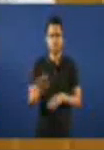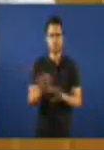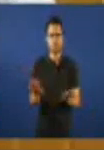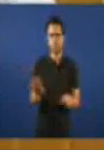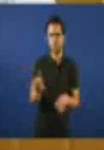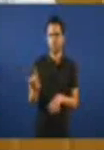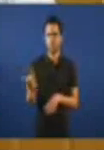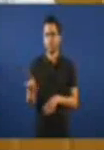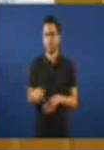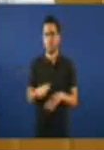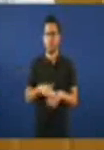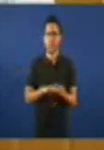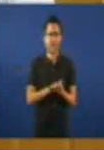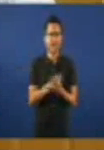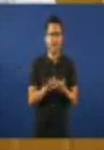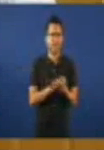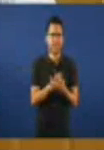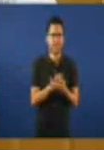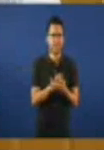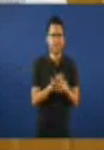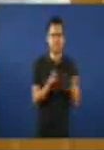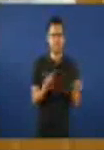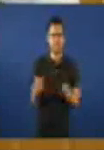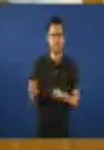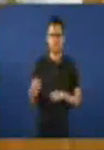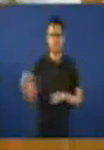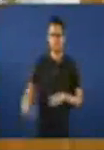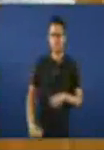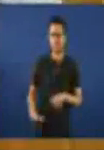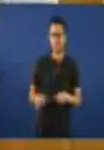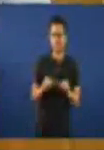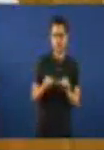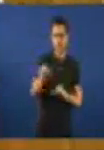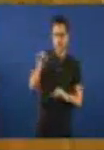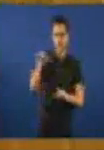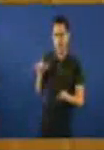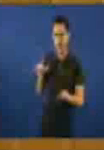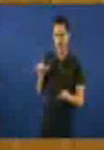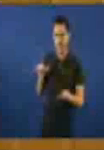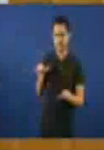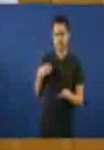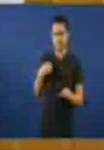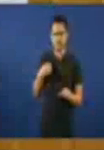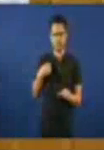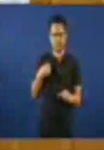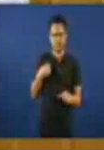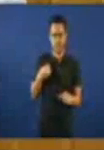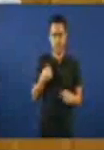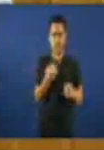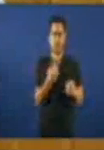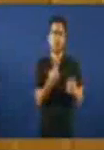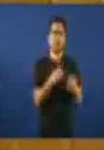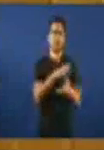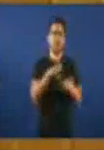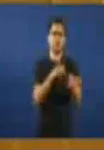para seguir falando do asunto. O grave é o que está antes. E hoxe mesmo unha noticia aparecida en la voz de